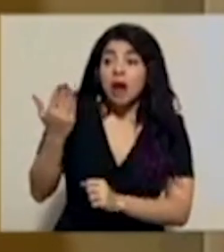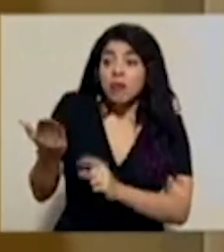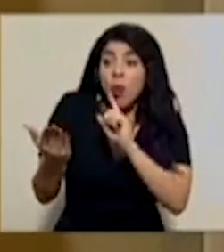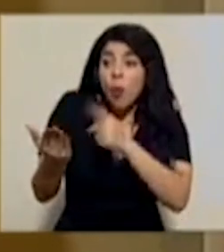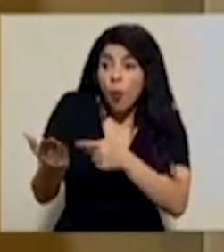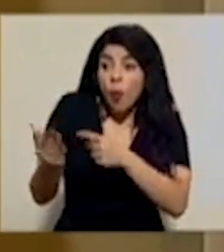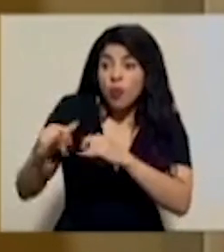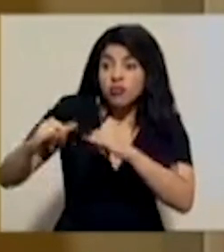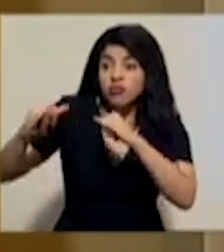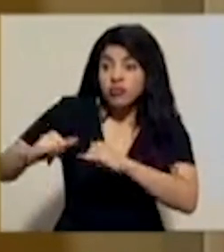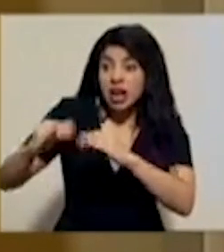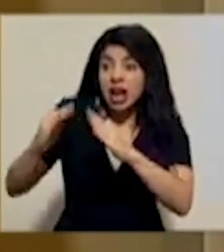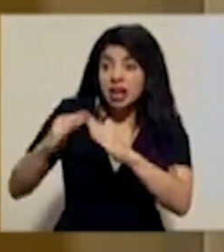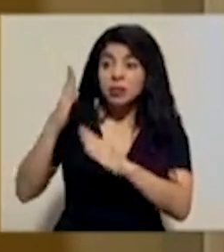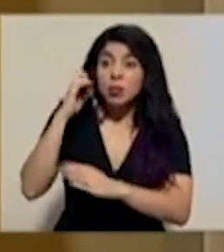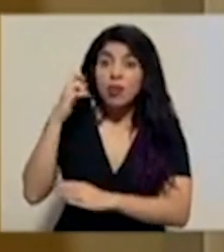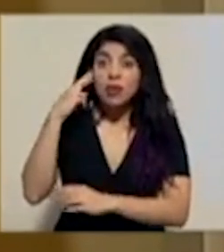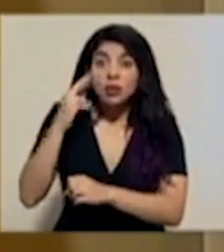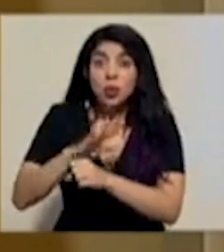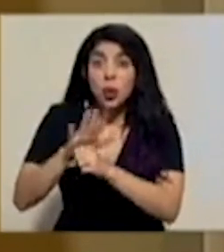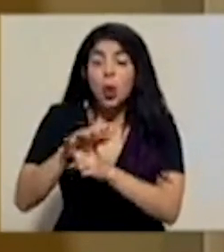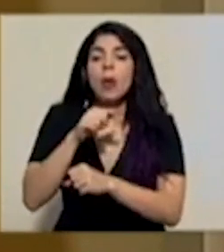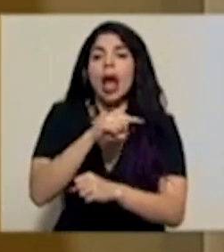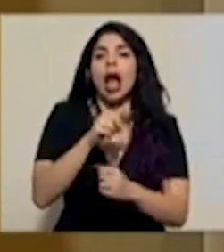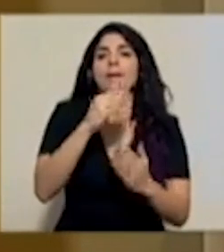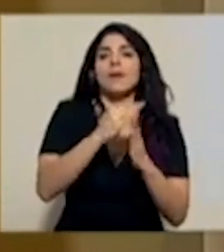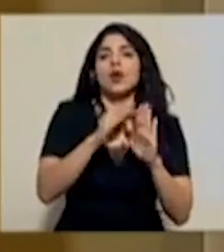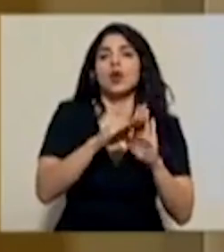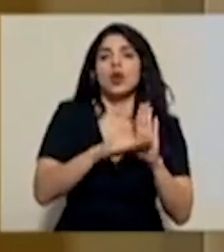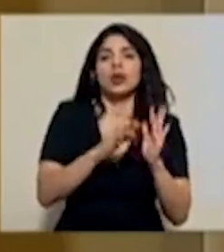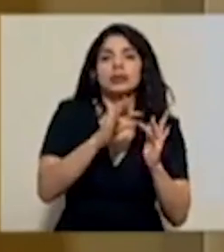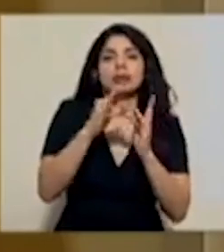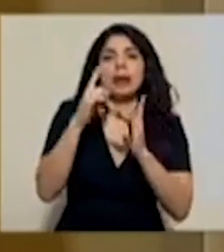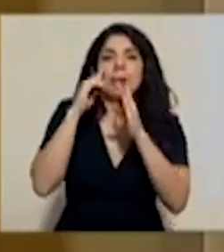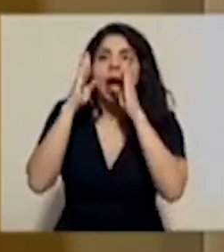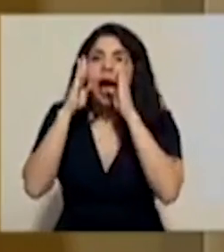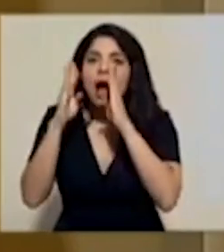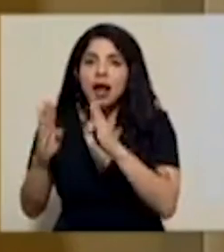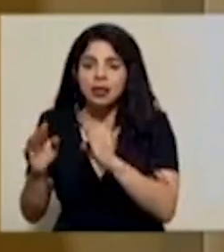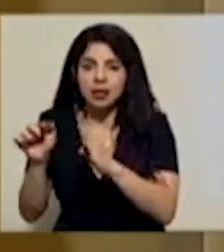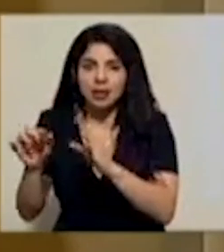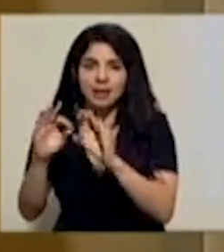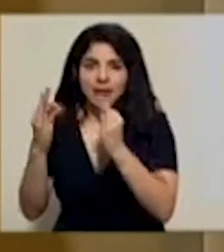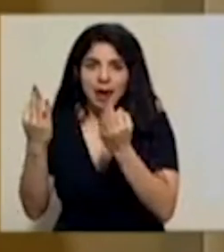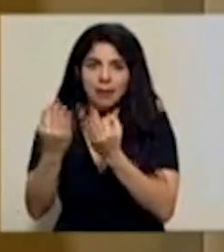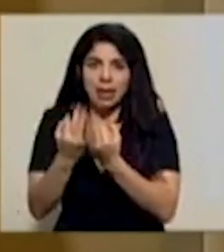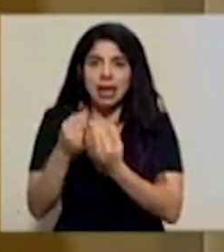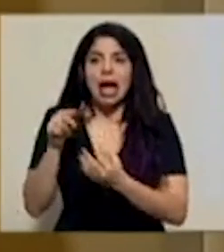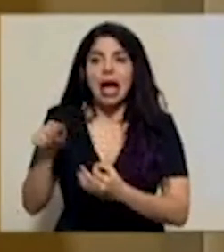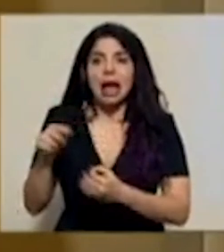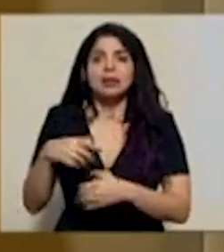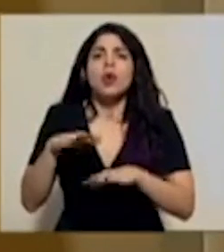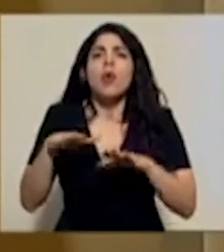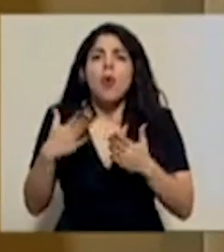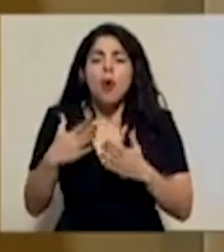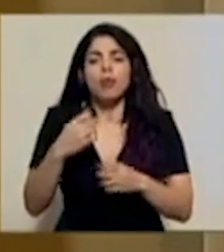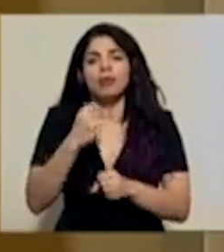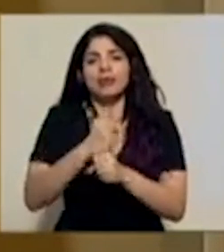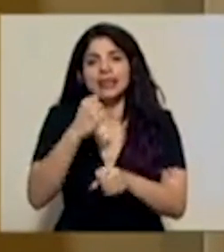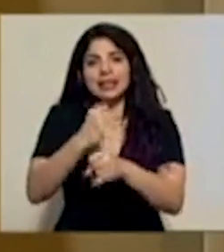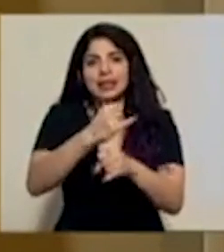aislamiento por COVID-19. Este es un paso más de un trabajo conjunto que hacemos con las instituciones